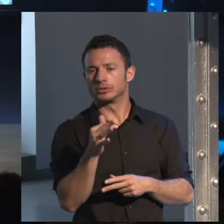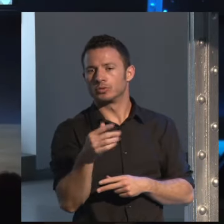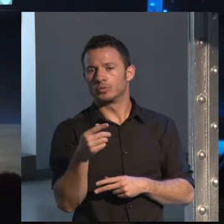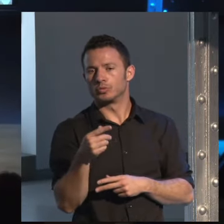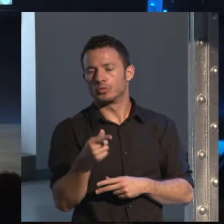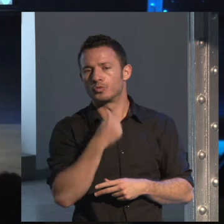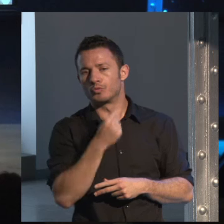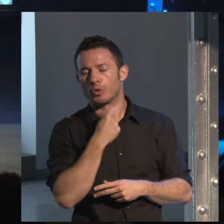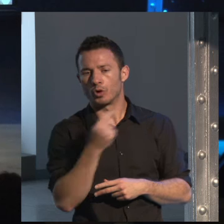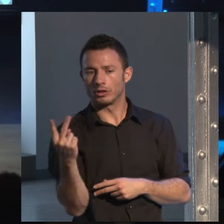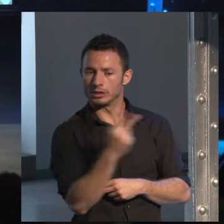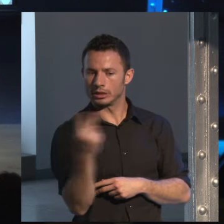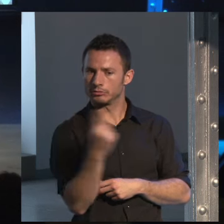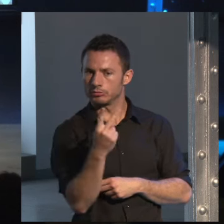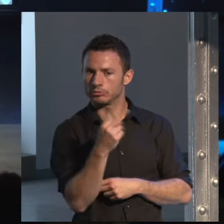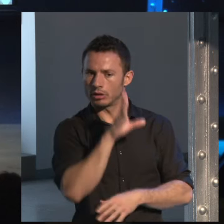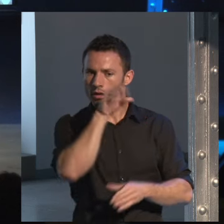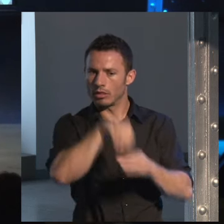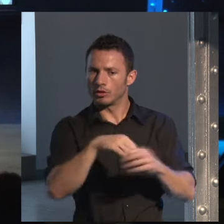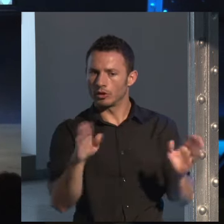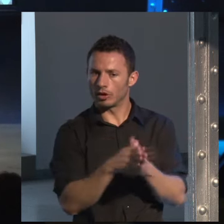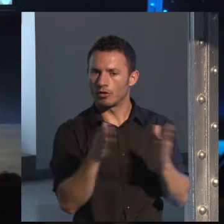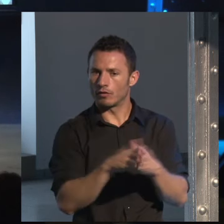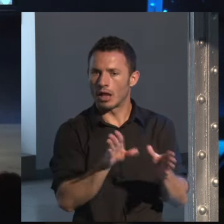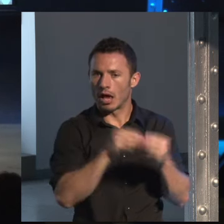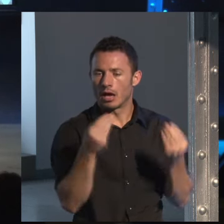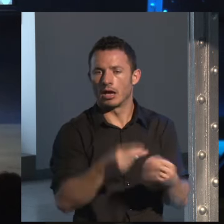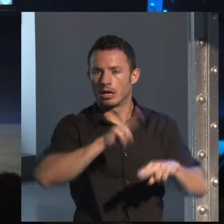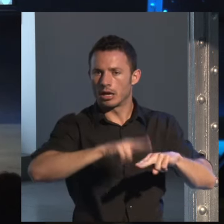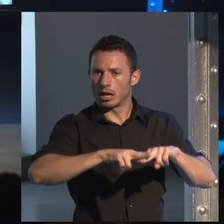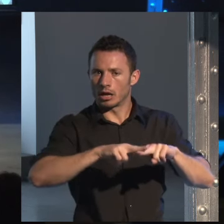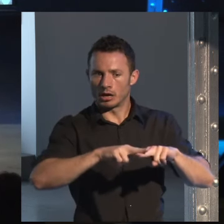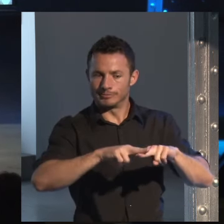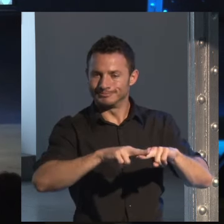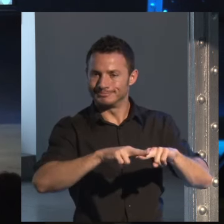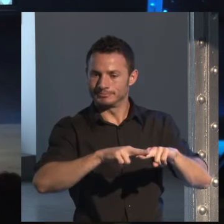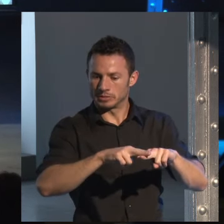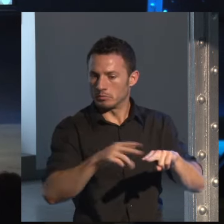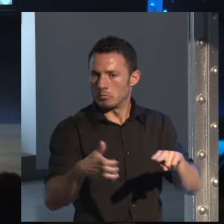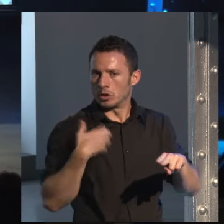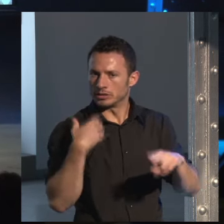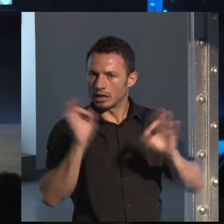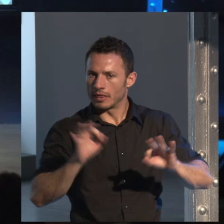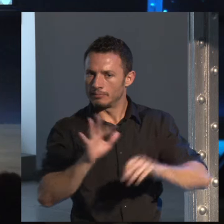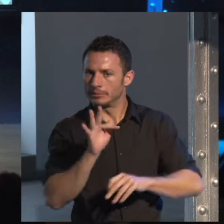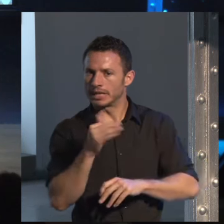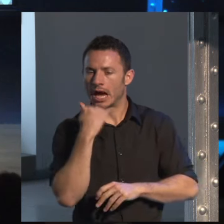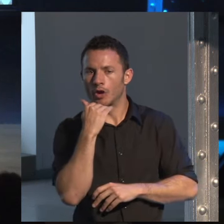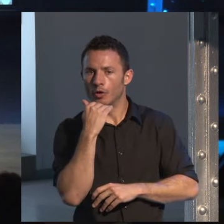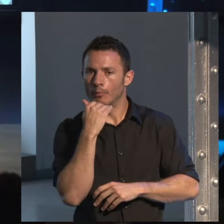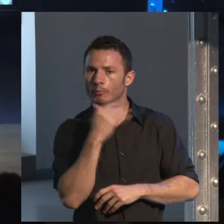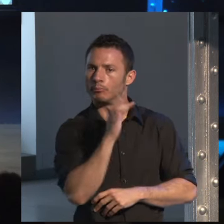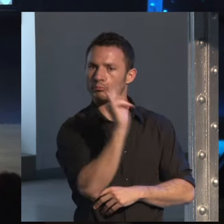elementos que en novela negra no solo no molestan, sino que inciden positivamente y que en otros géneros a veces